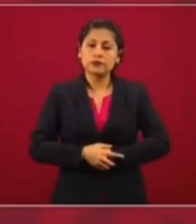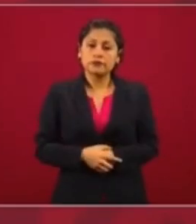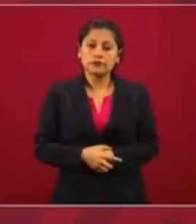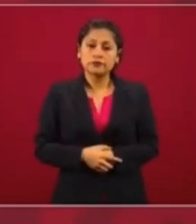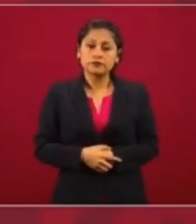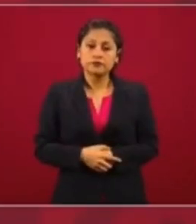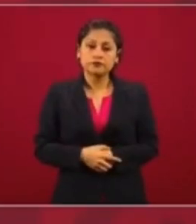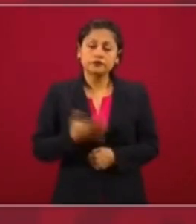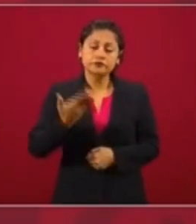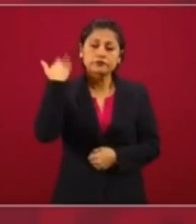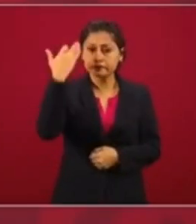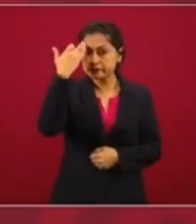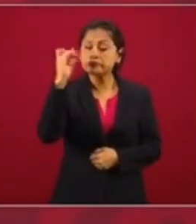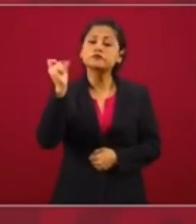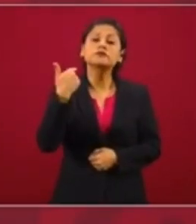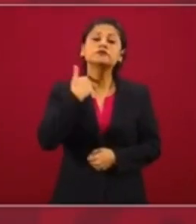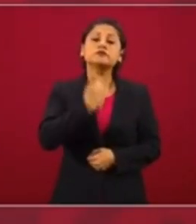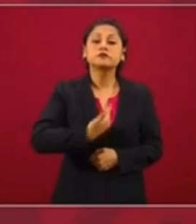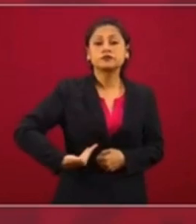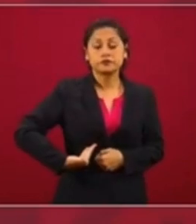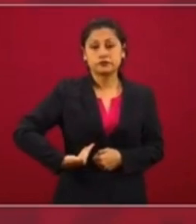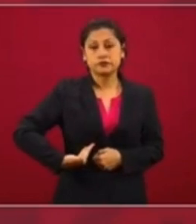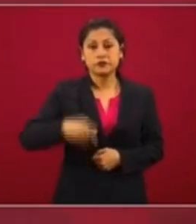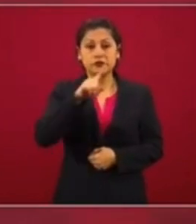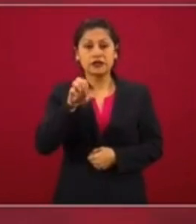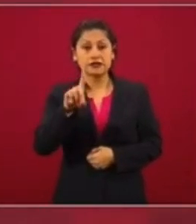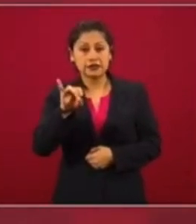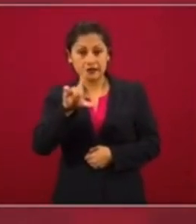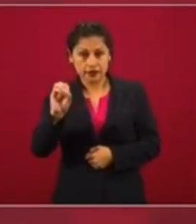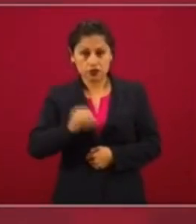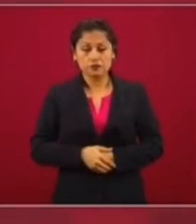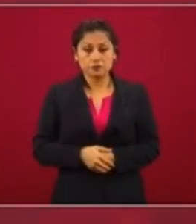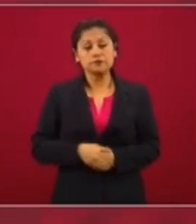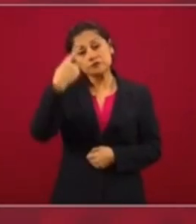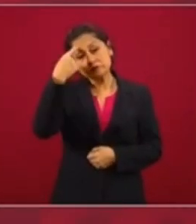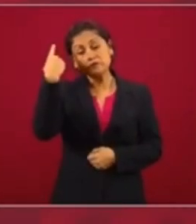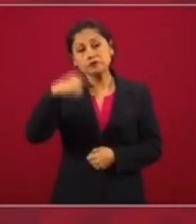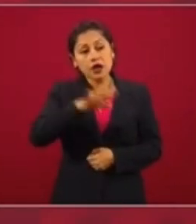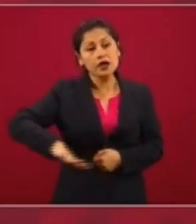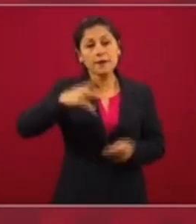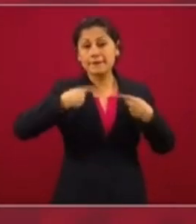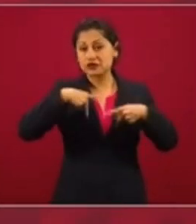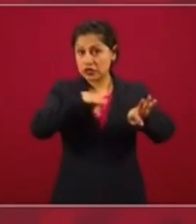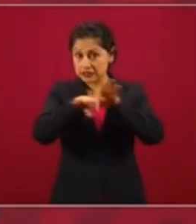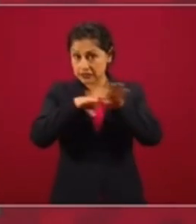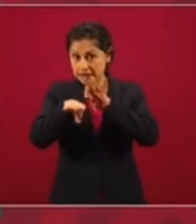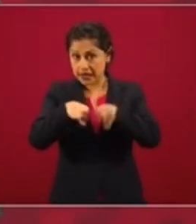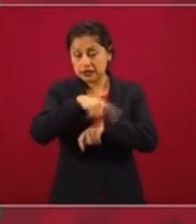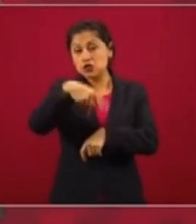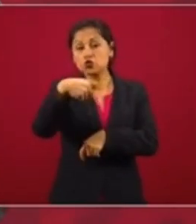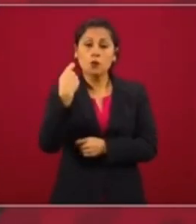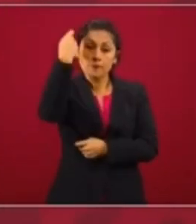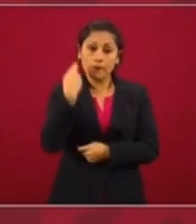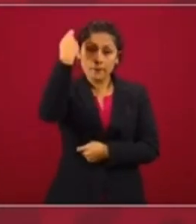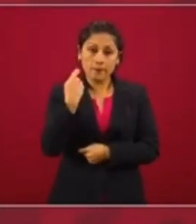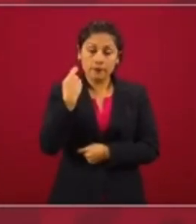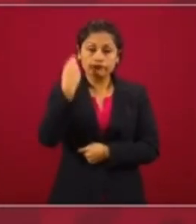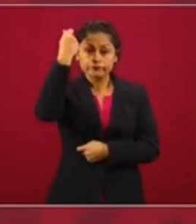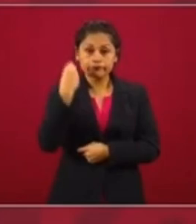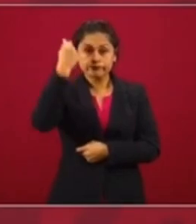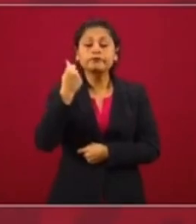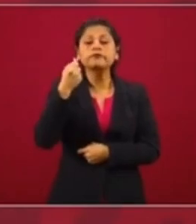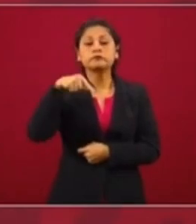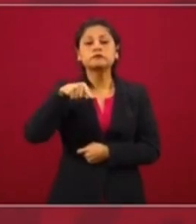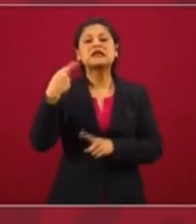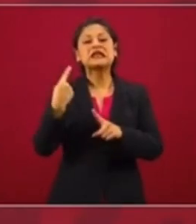durante el gobierno de Ernesto Zedillo para que las pensiones de los trabajadores fuesen manejadas,